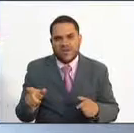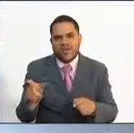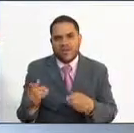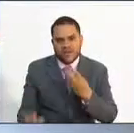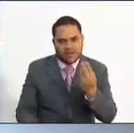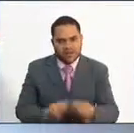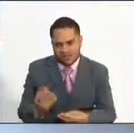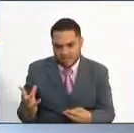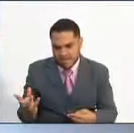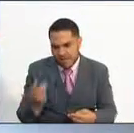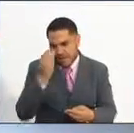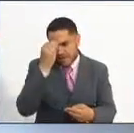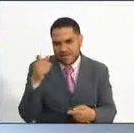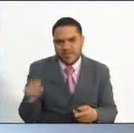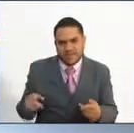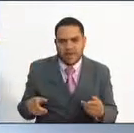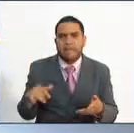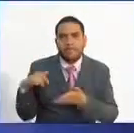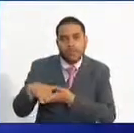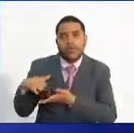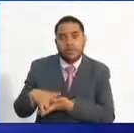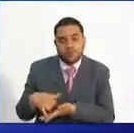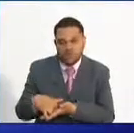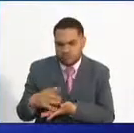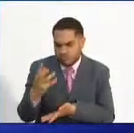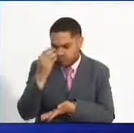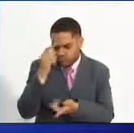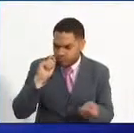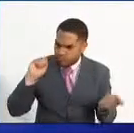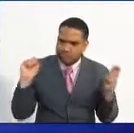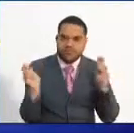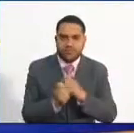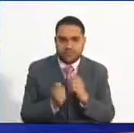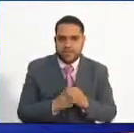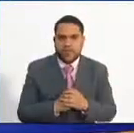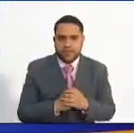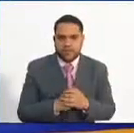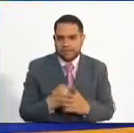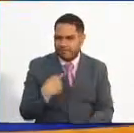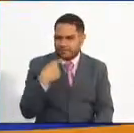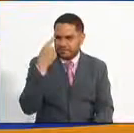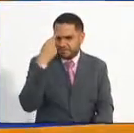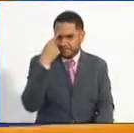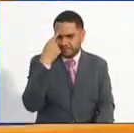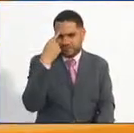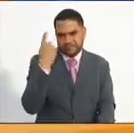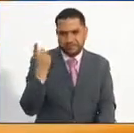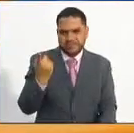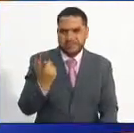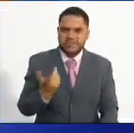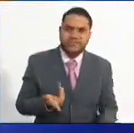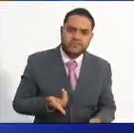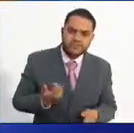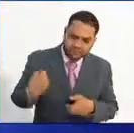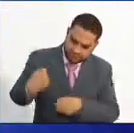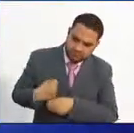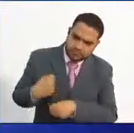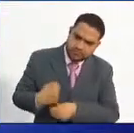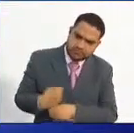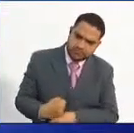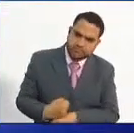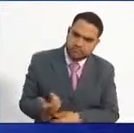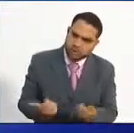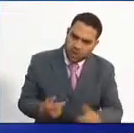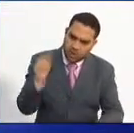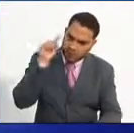y los esquemas tradicionales a los que venimos acostumbrados. Pienso yo que no estamos muy lejos de eso, estamos ya trabajando en la